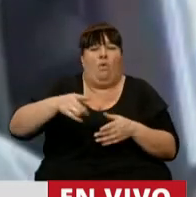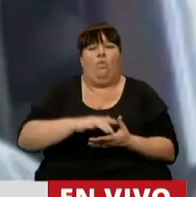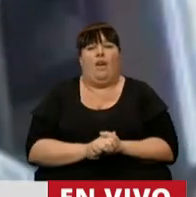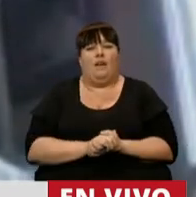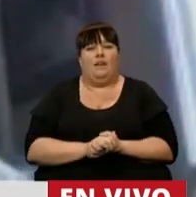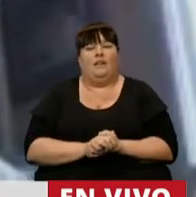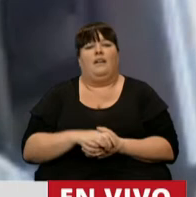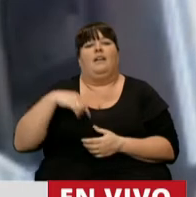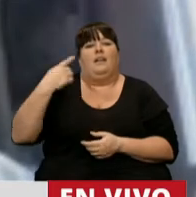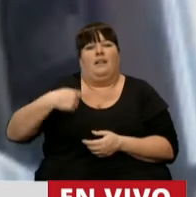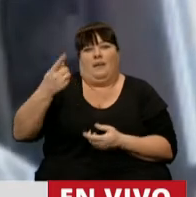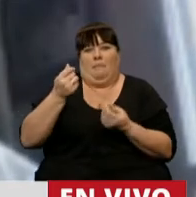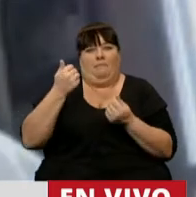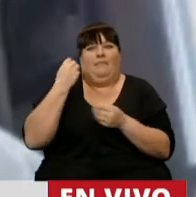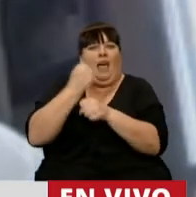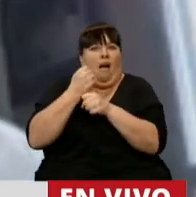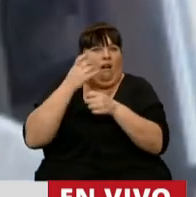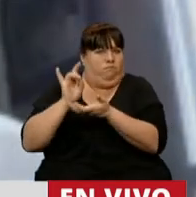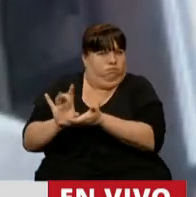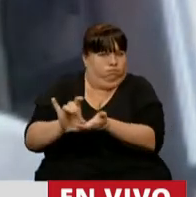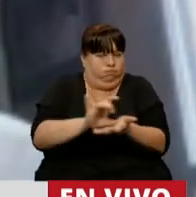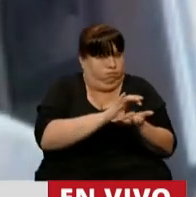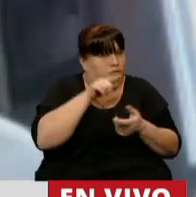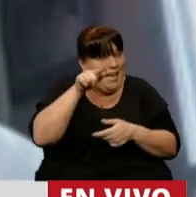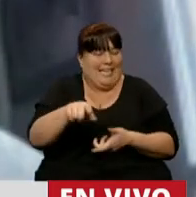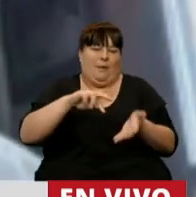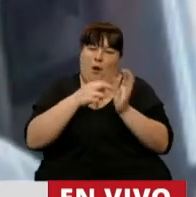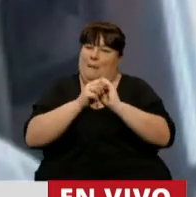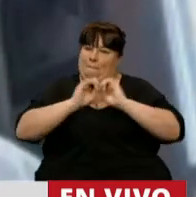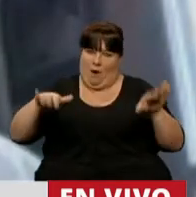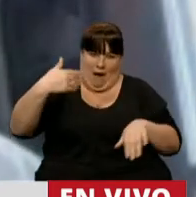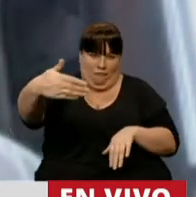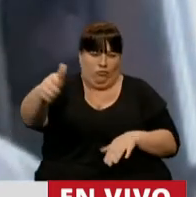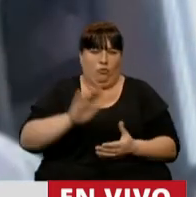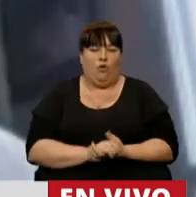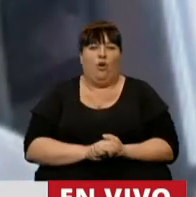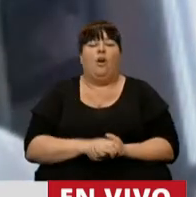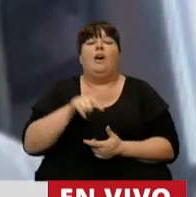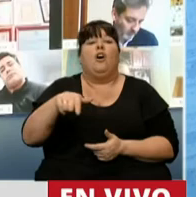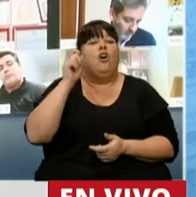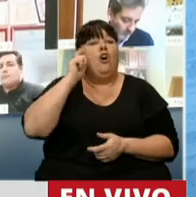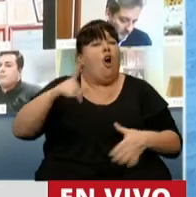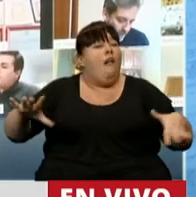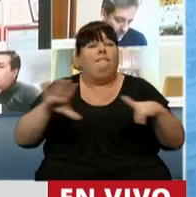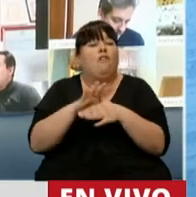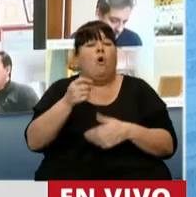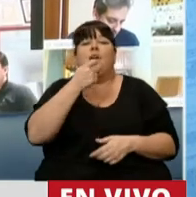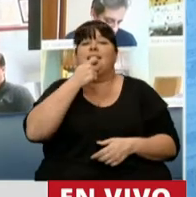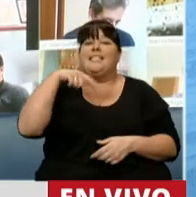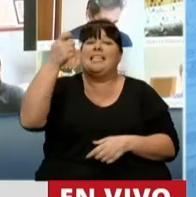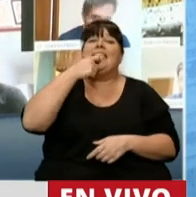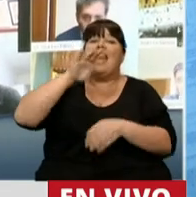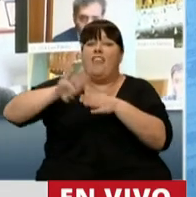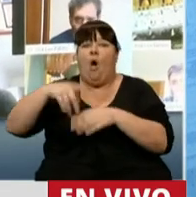consecuencia de enormes pérdidas de puestos de trabajo va a ser el verdadero problema a atender. Y esto se va a lograr eficientemente cuando